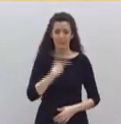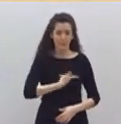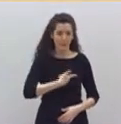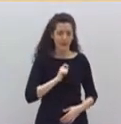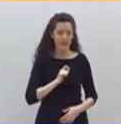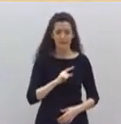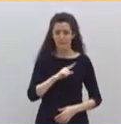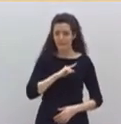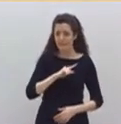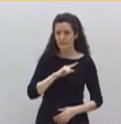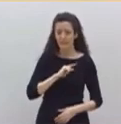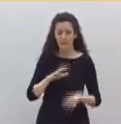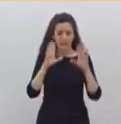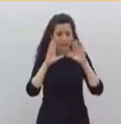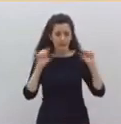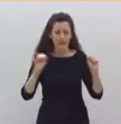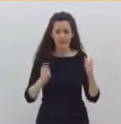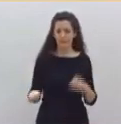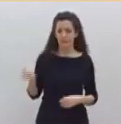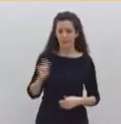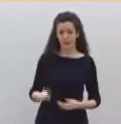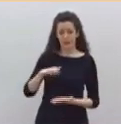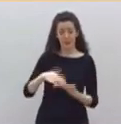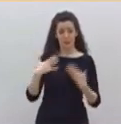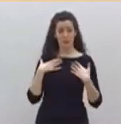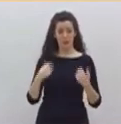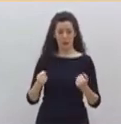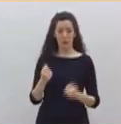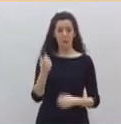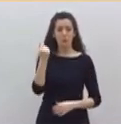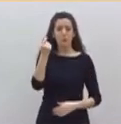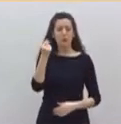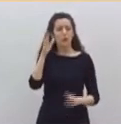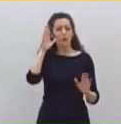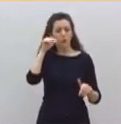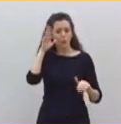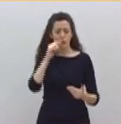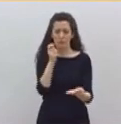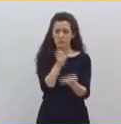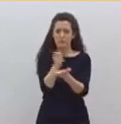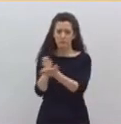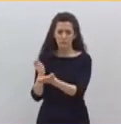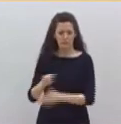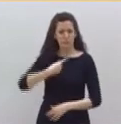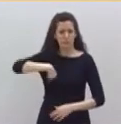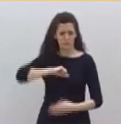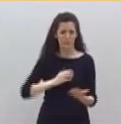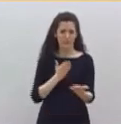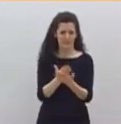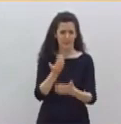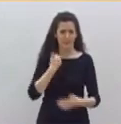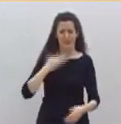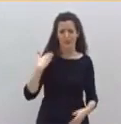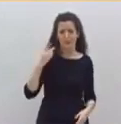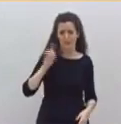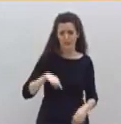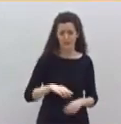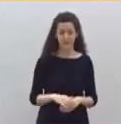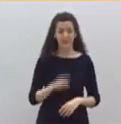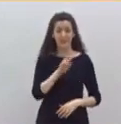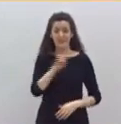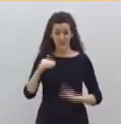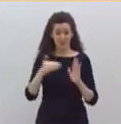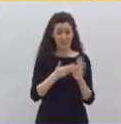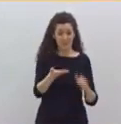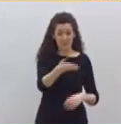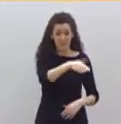los centros de salud, el sueldo bruto, como llevamos pidiendo un mes. O no es de recibo que los herederos de estos más de 22.000 muertos por coronavirus, encima